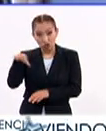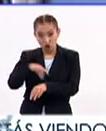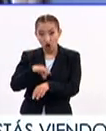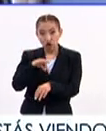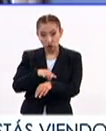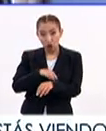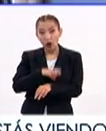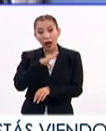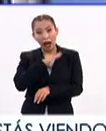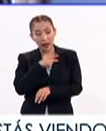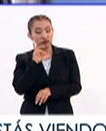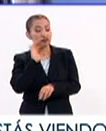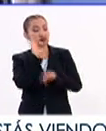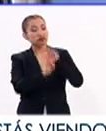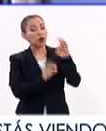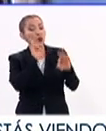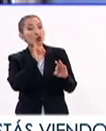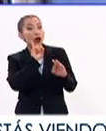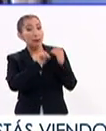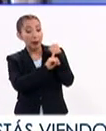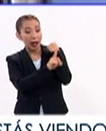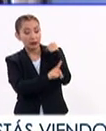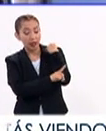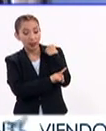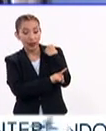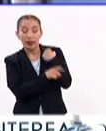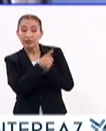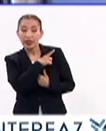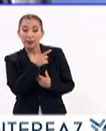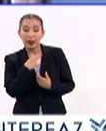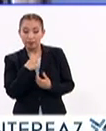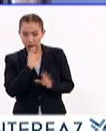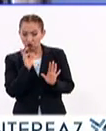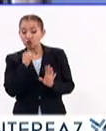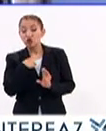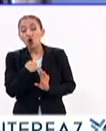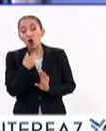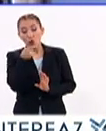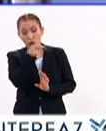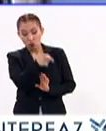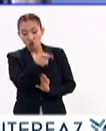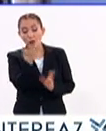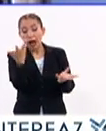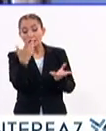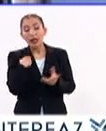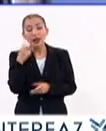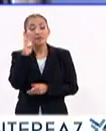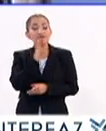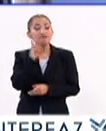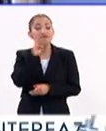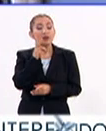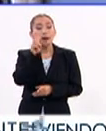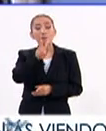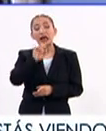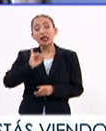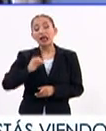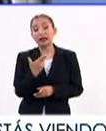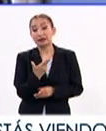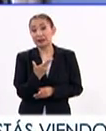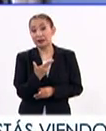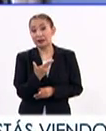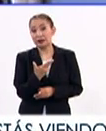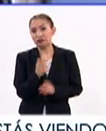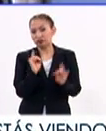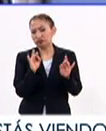que está atendiendo a una paciente embarazada debería solicitarle una prueba de VIH. Porque a